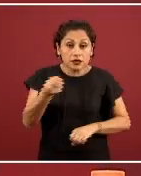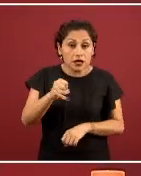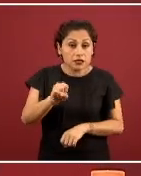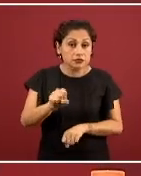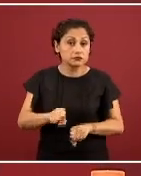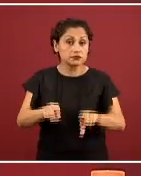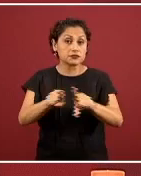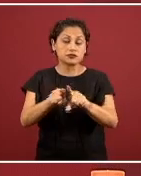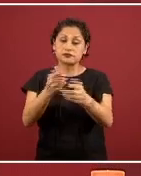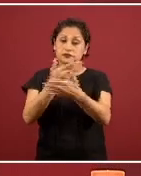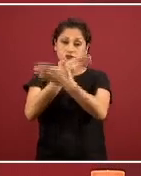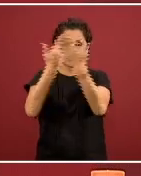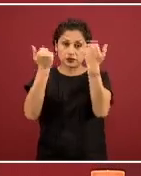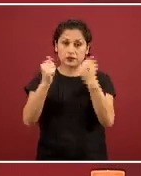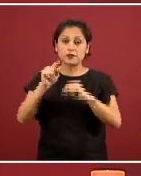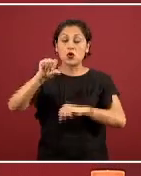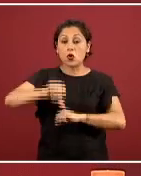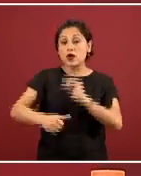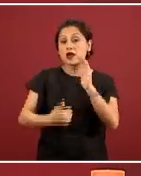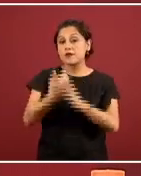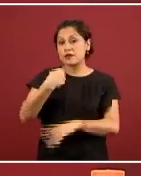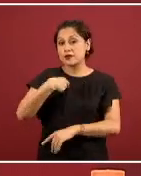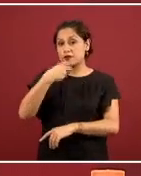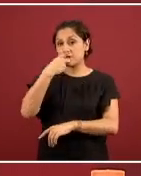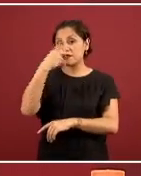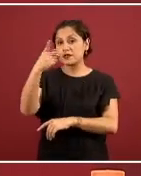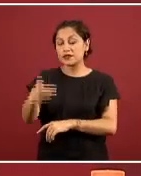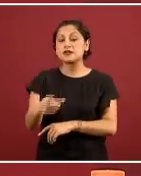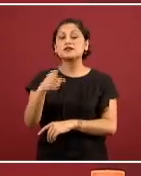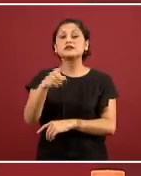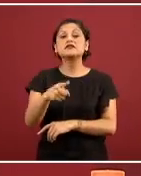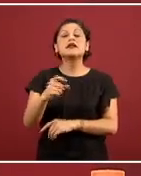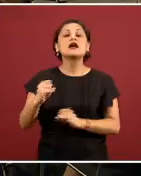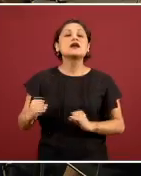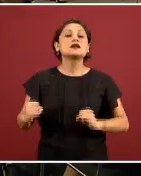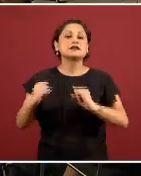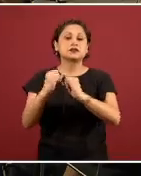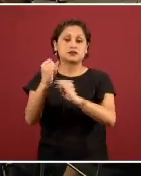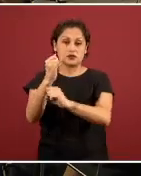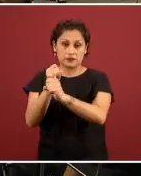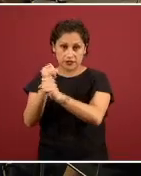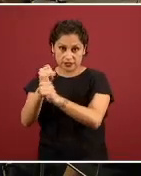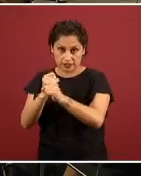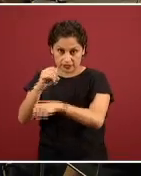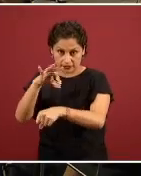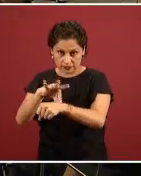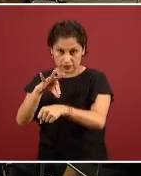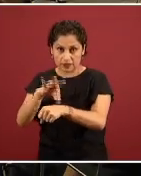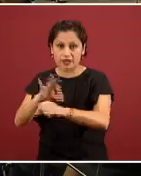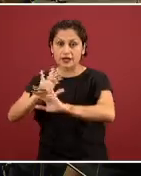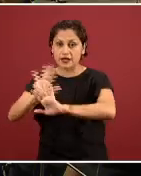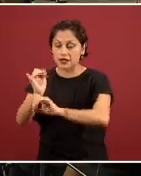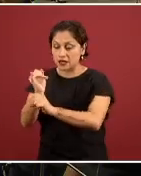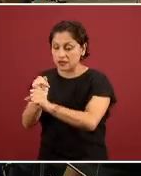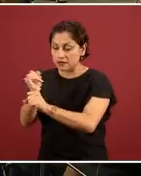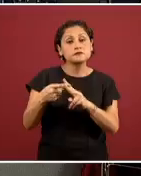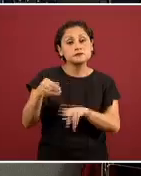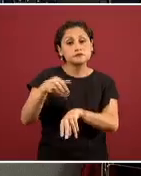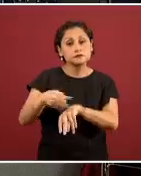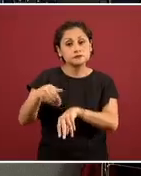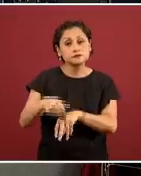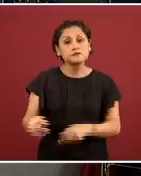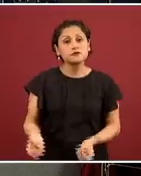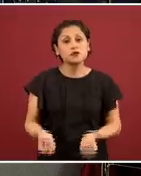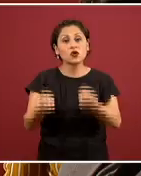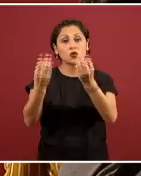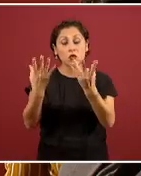el Instituto Nacional de Ciencias Médicas y Nutrición ha propuesto un protocolo de investigación precisamente sobre este tema. La